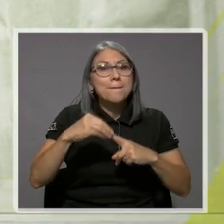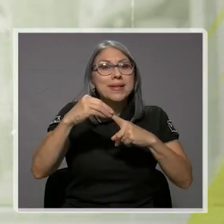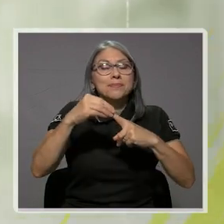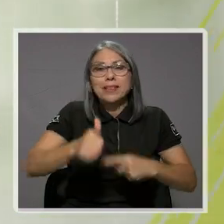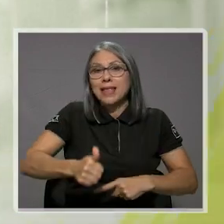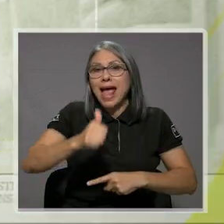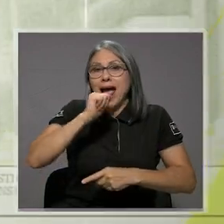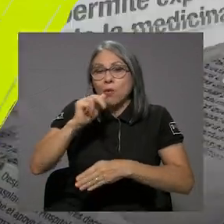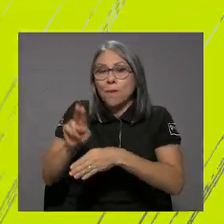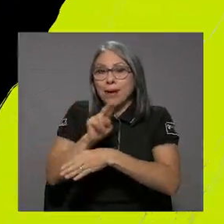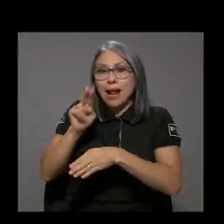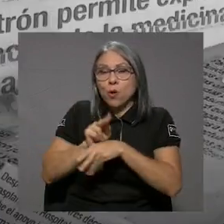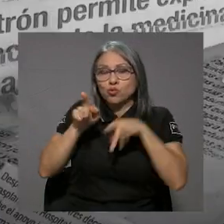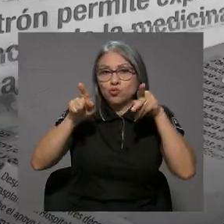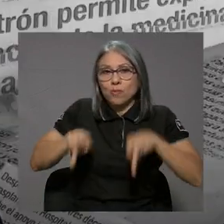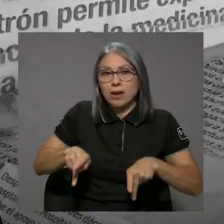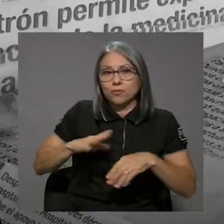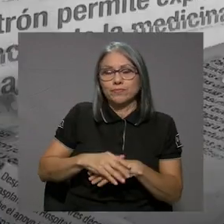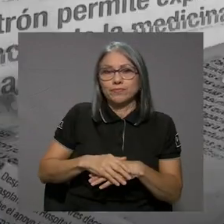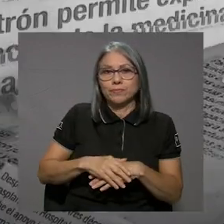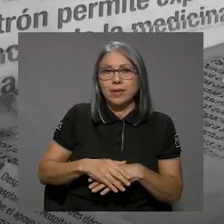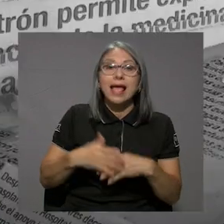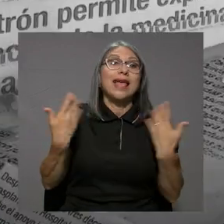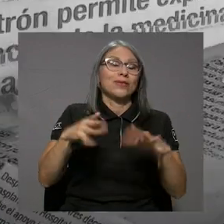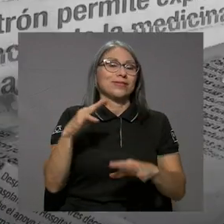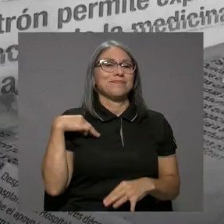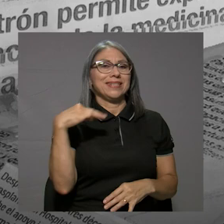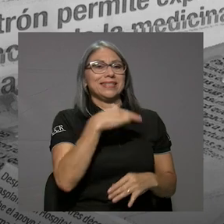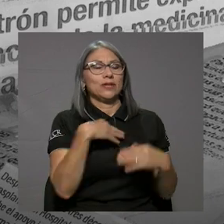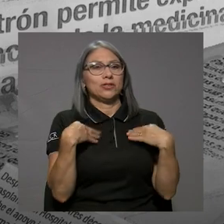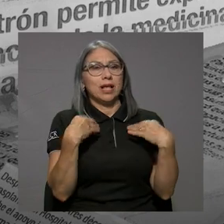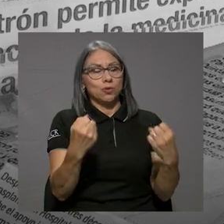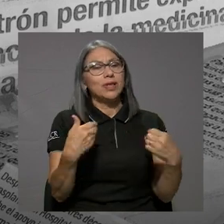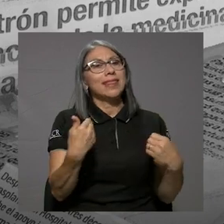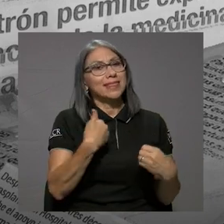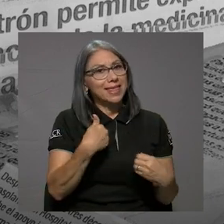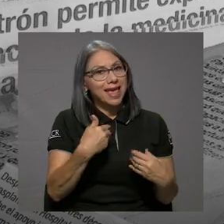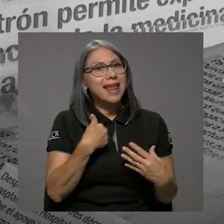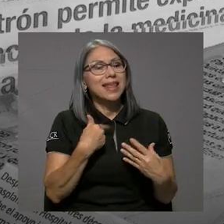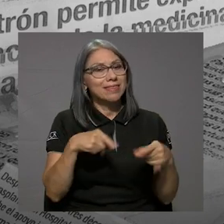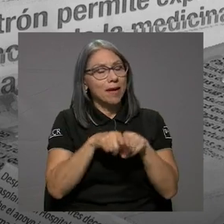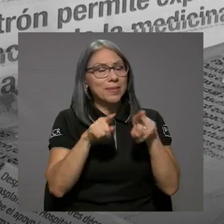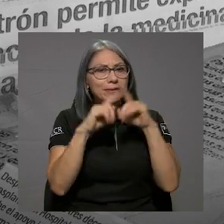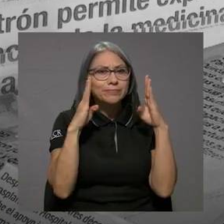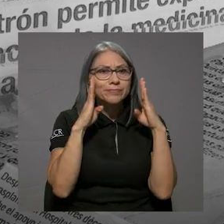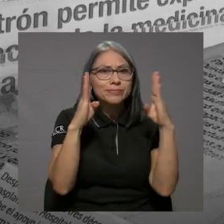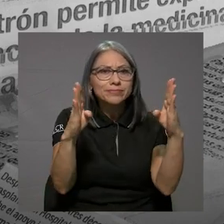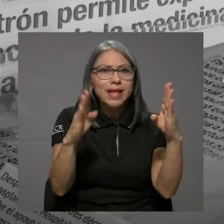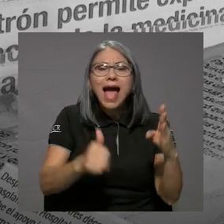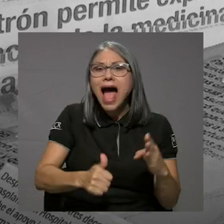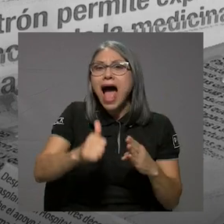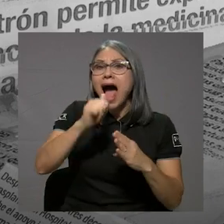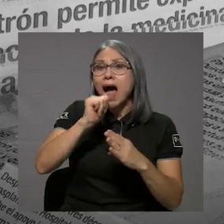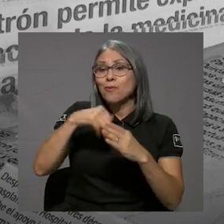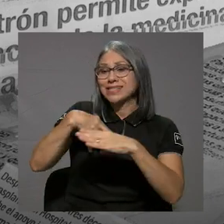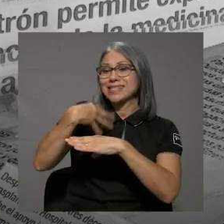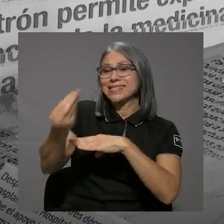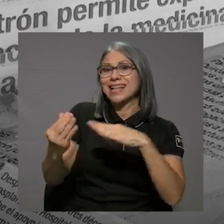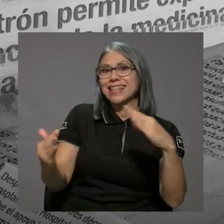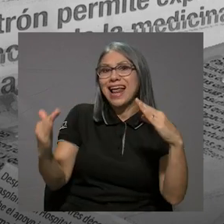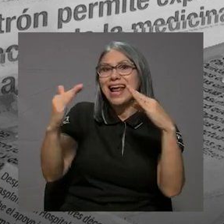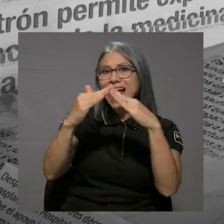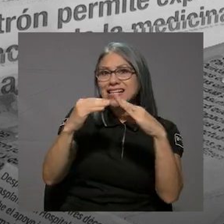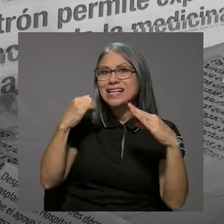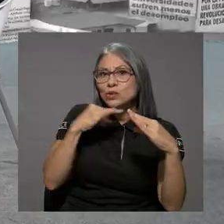agua para consumo humano. Entonces, el Ministerio de Salud, además el Ministerio de Salud, tiene la competencia de las aguas residuales. Las aguas